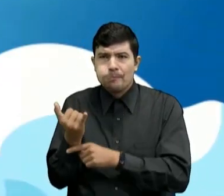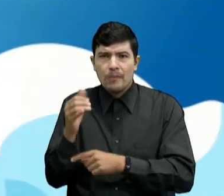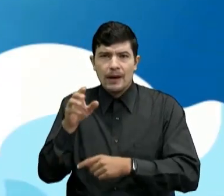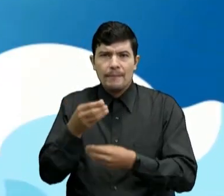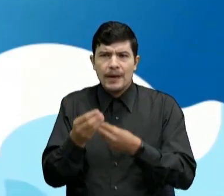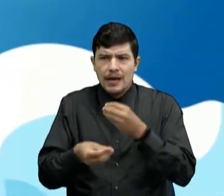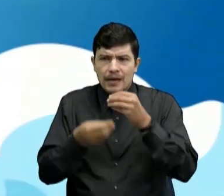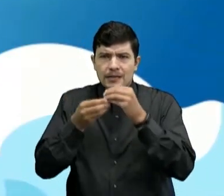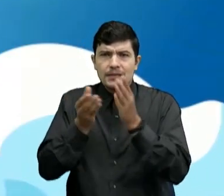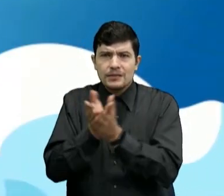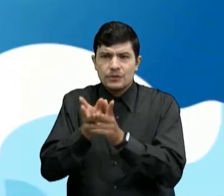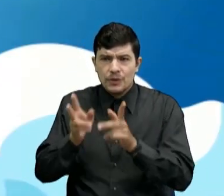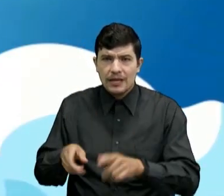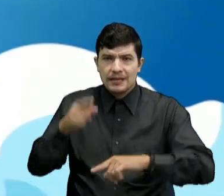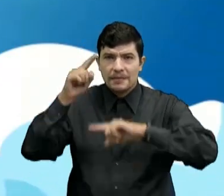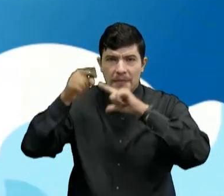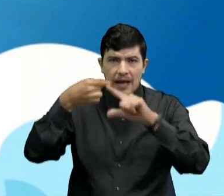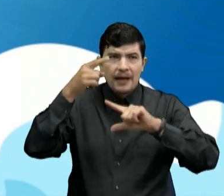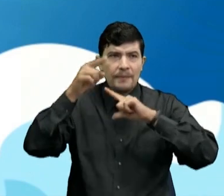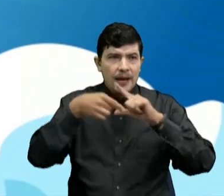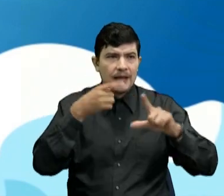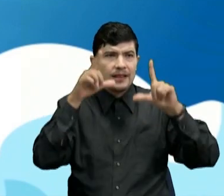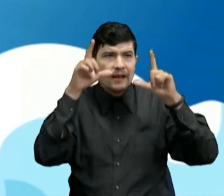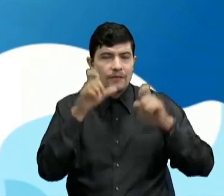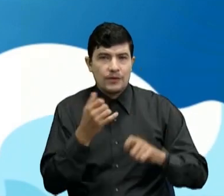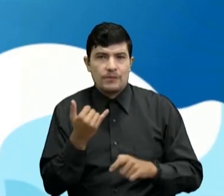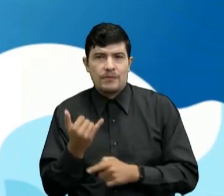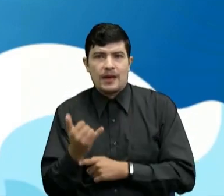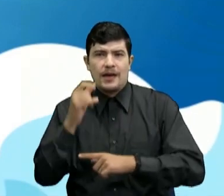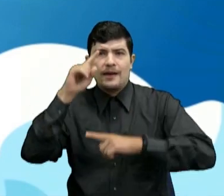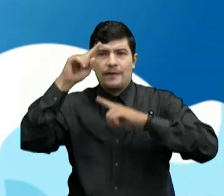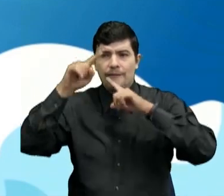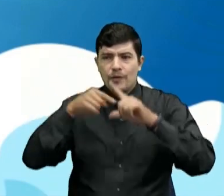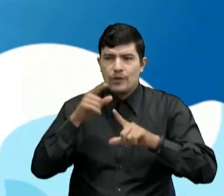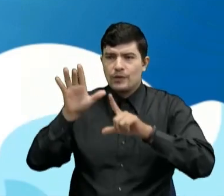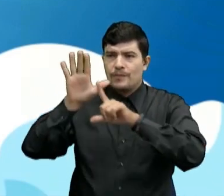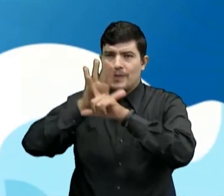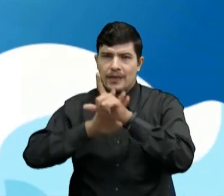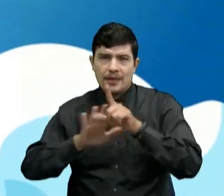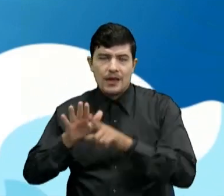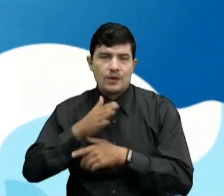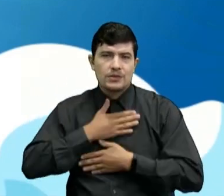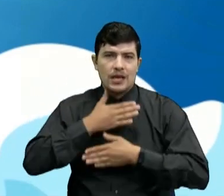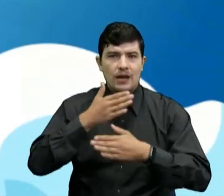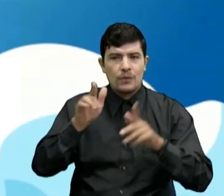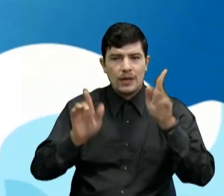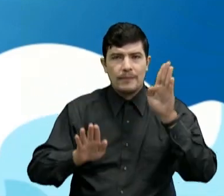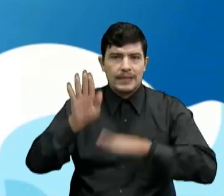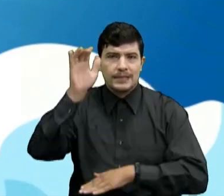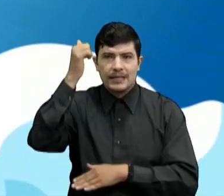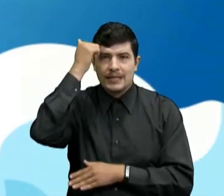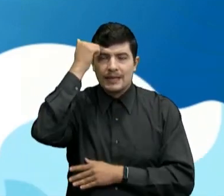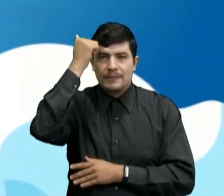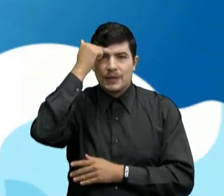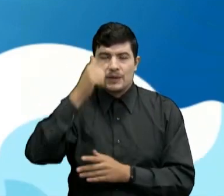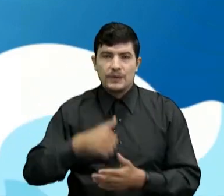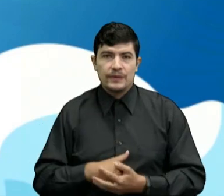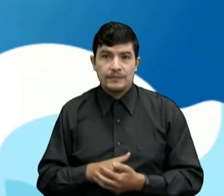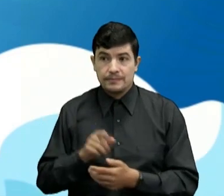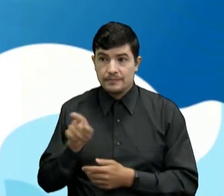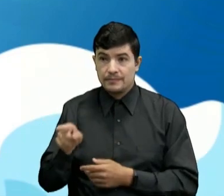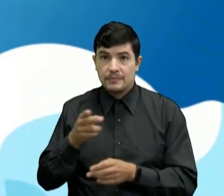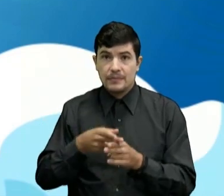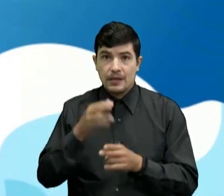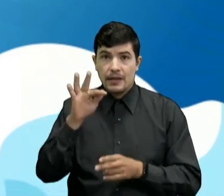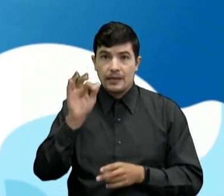más niños que se conectan con nosotros El día de hoy Que envían su foto Para reportar sintonía Y para hacer presencia Ella es